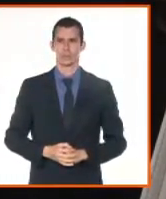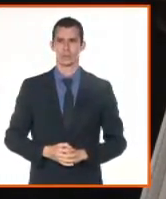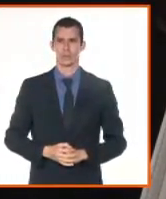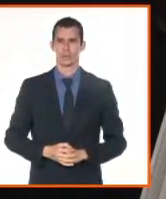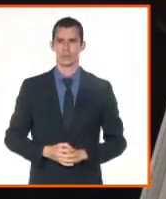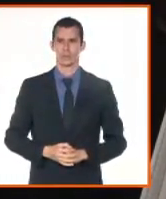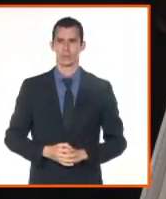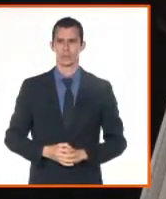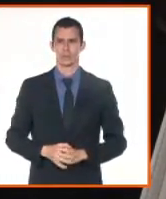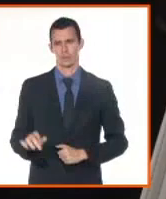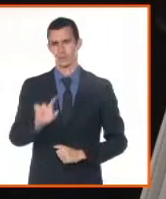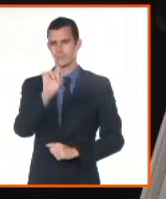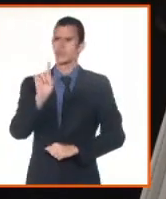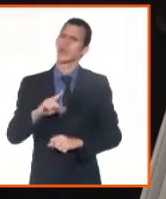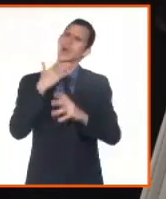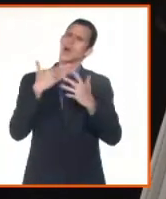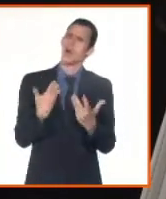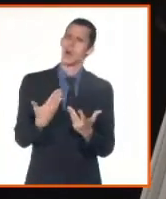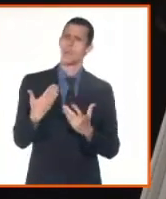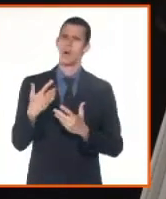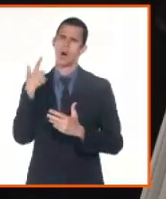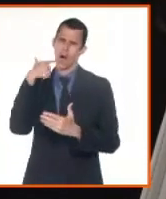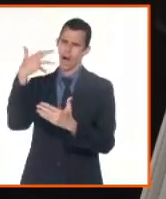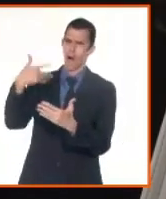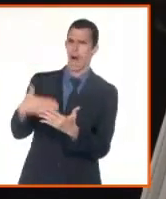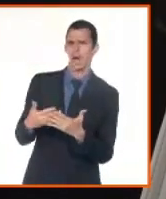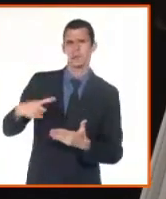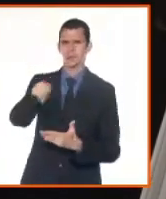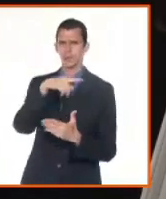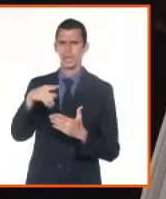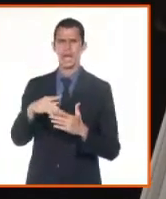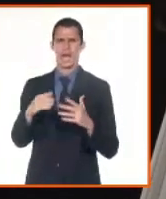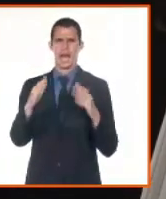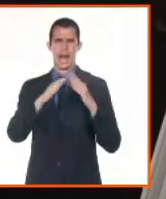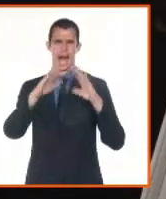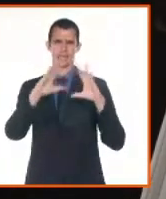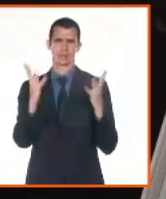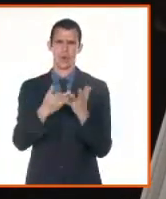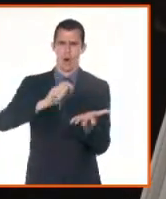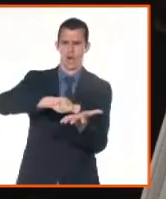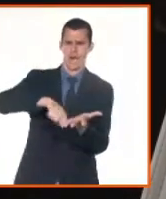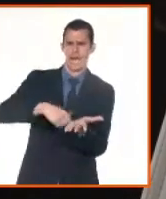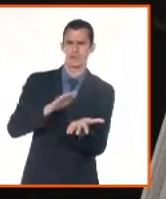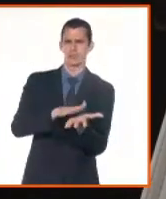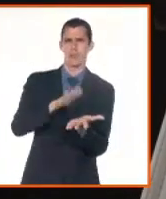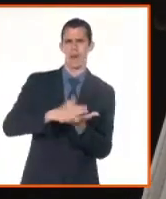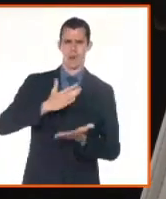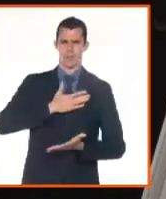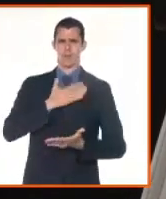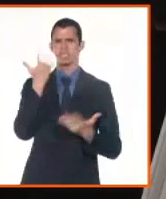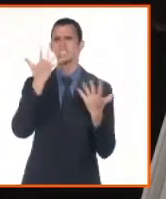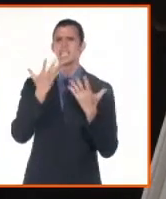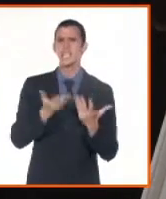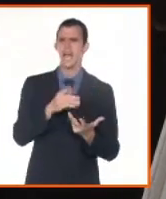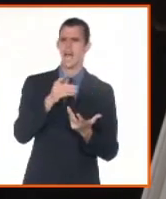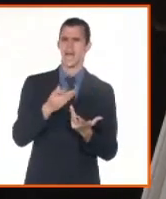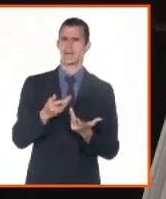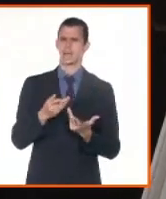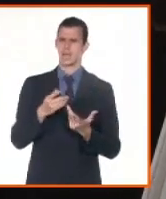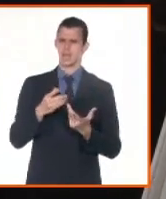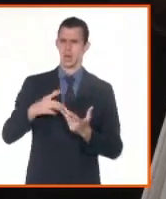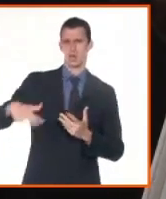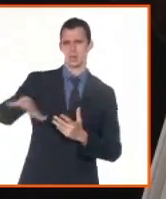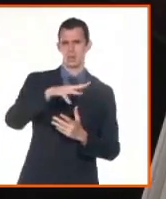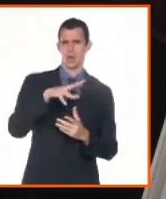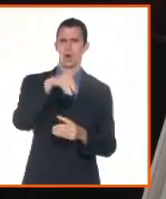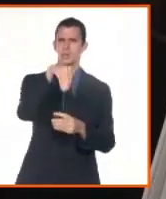¿Cómo se ha venido desarrollando en los últimos tiempos esta actividad? ¿Qué importancia tiene para los ciudadanos, también para las entidades jurídicas, pero sobre